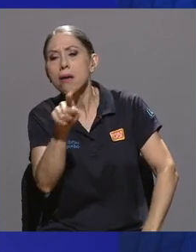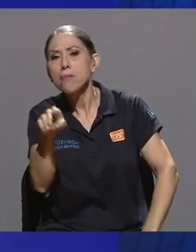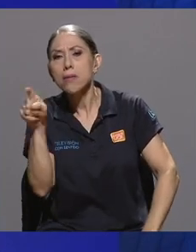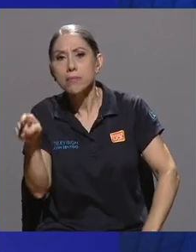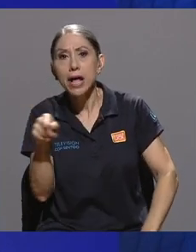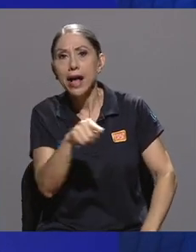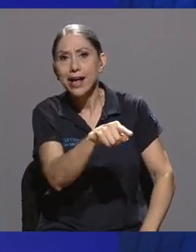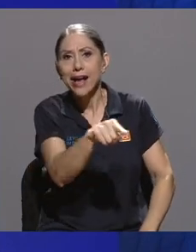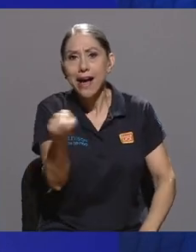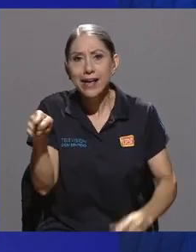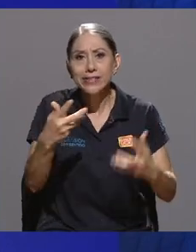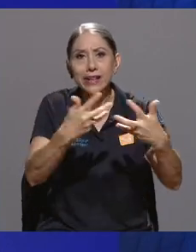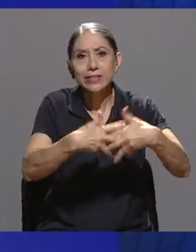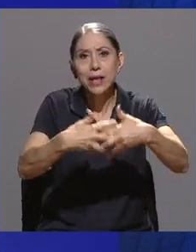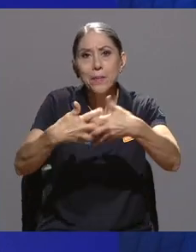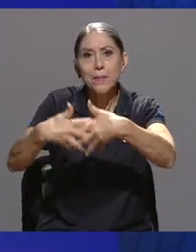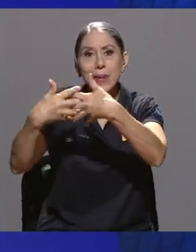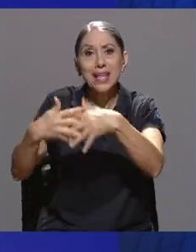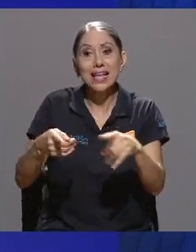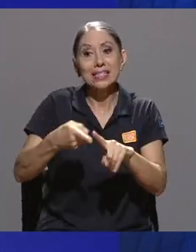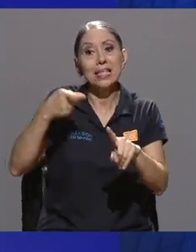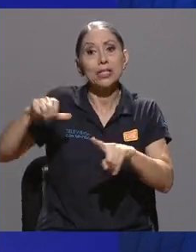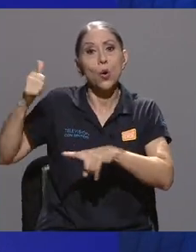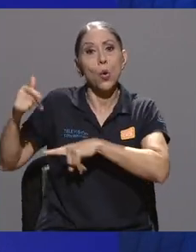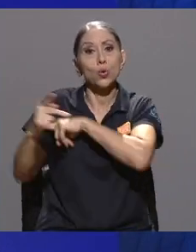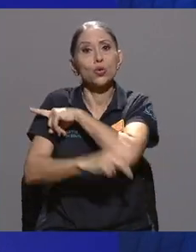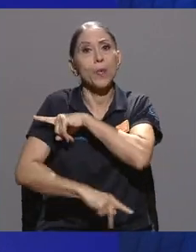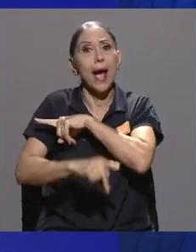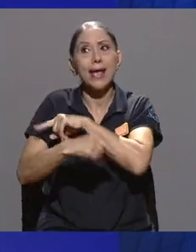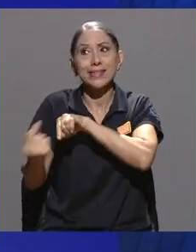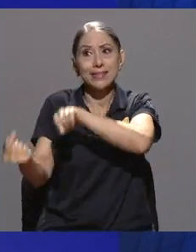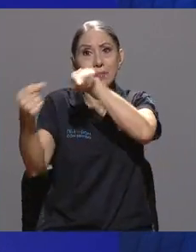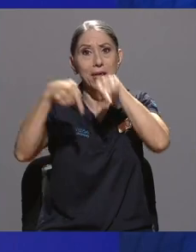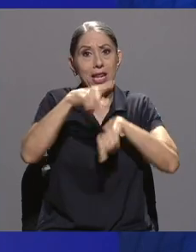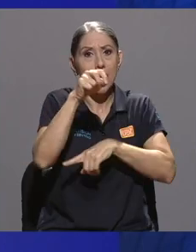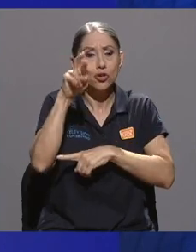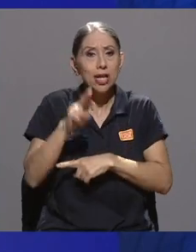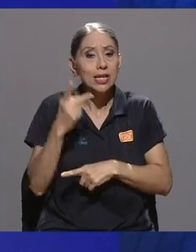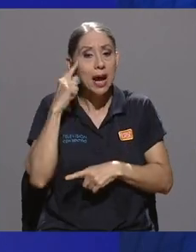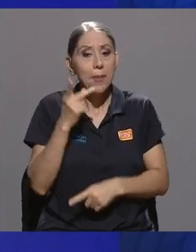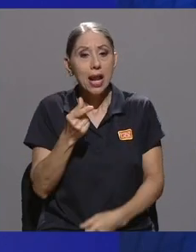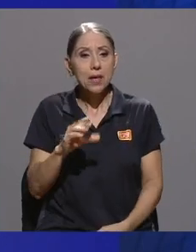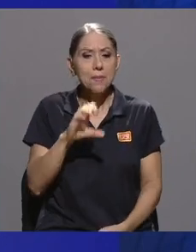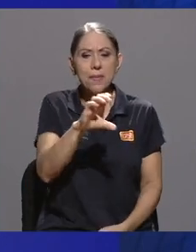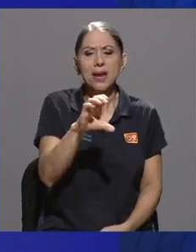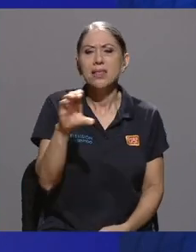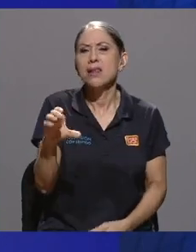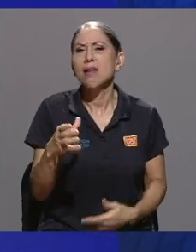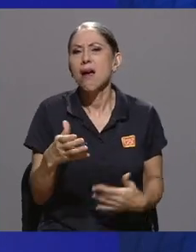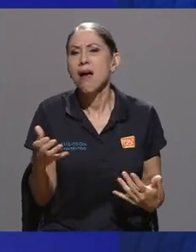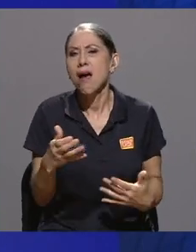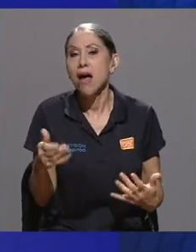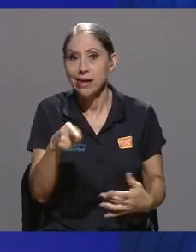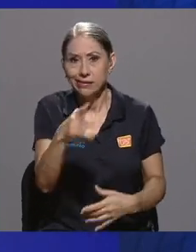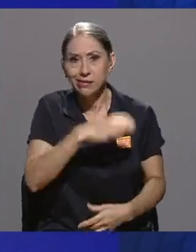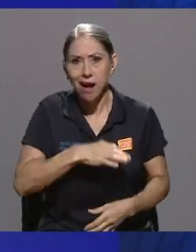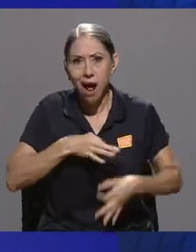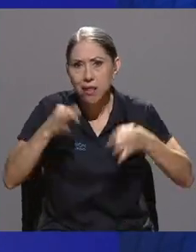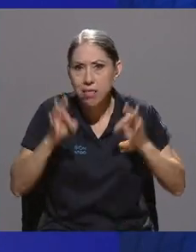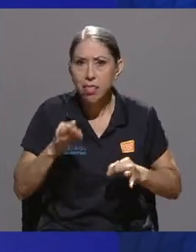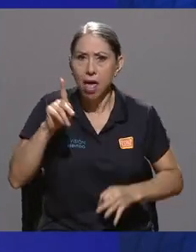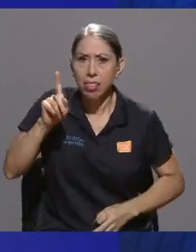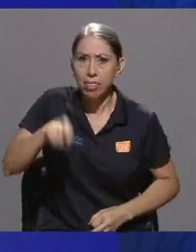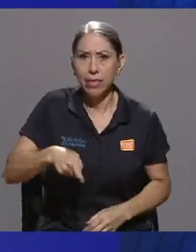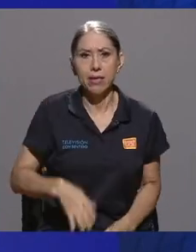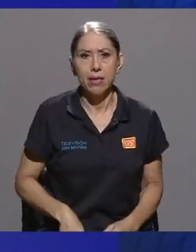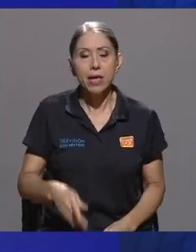invierten, ¿verdad? Estas empresas que vienen de afuera en nuestro país, que sea una inversión de calidad, que sea una inversión que promueva,